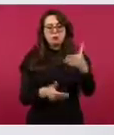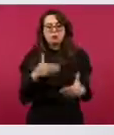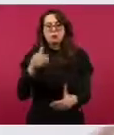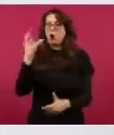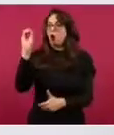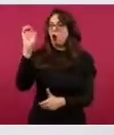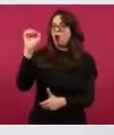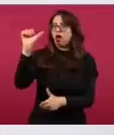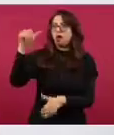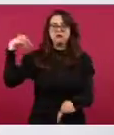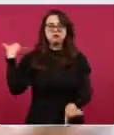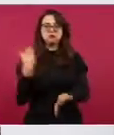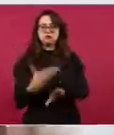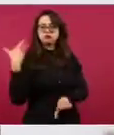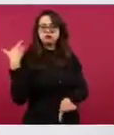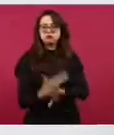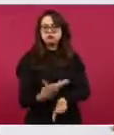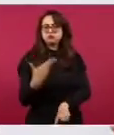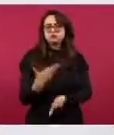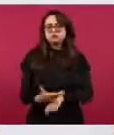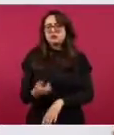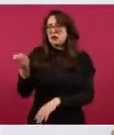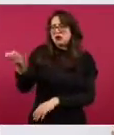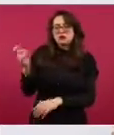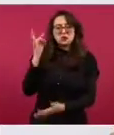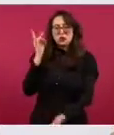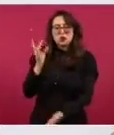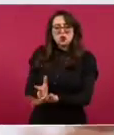Nada más eso, es lo que ha hecho la OEA.